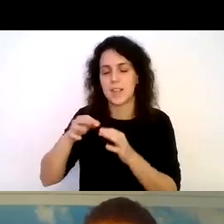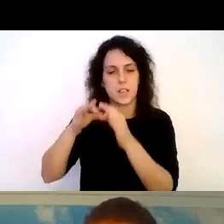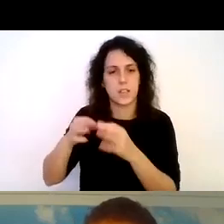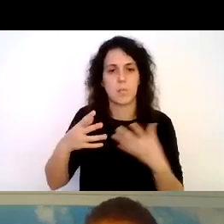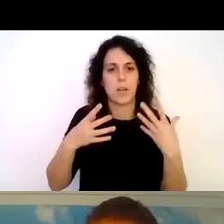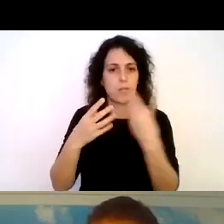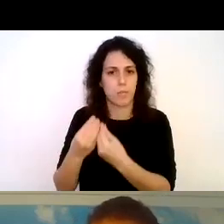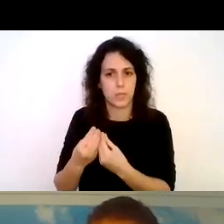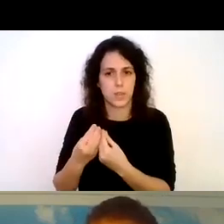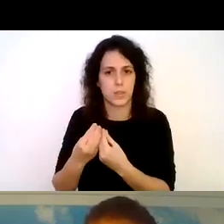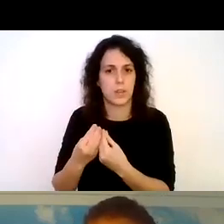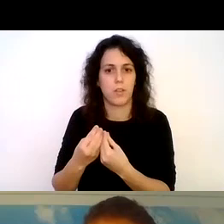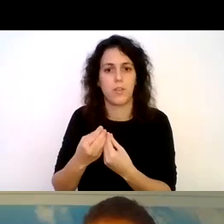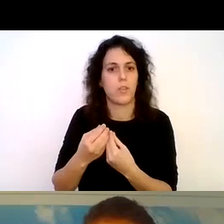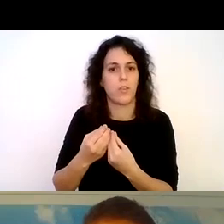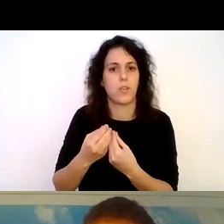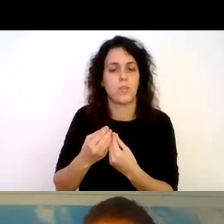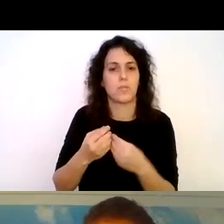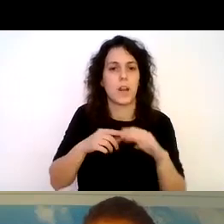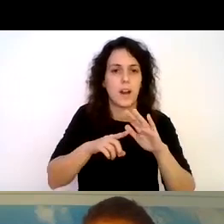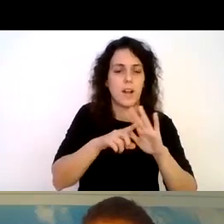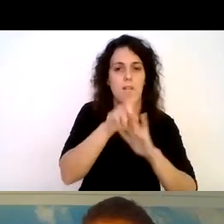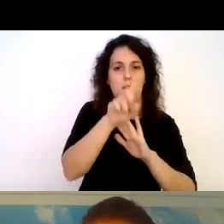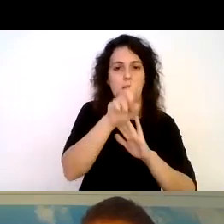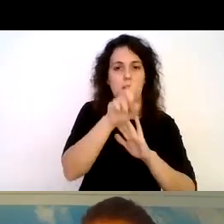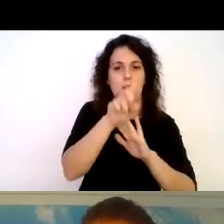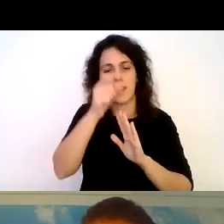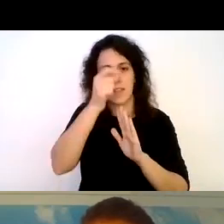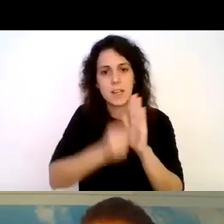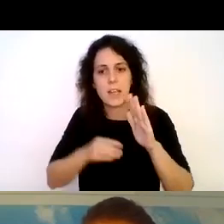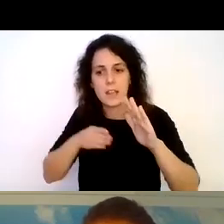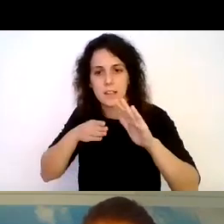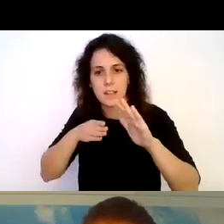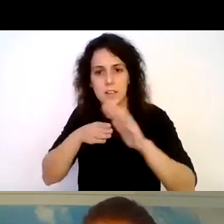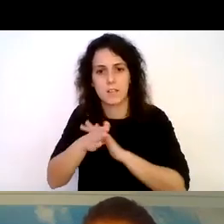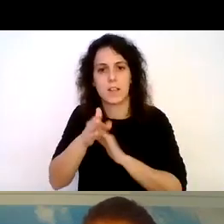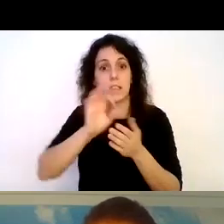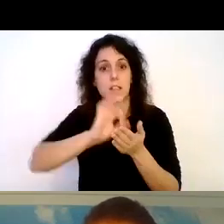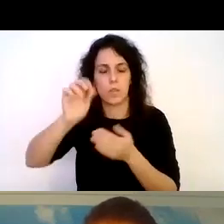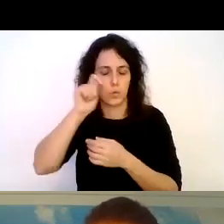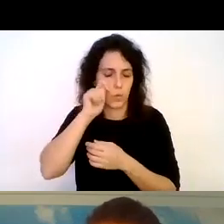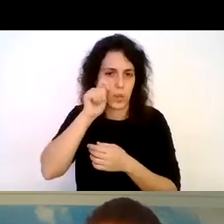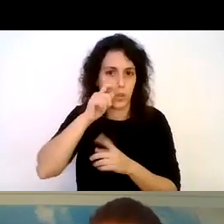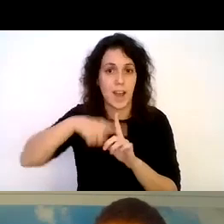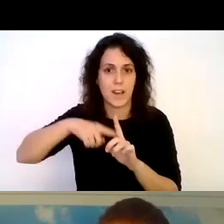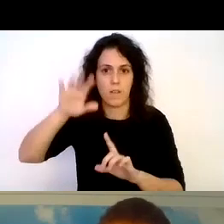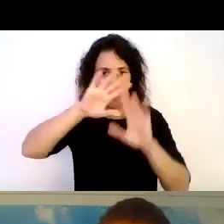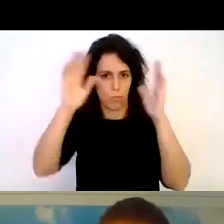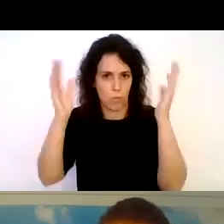avance de las directrices de accesibilidad en servicios turísticos a nivel mundial